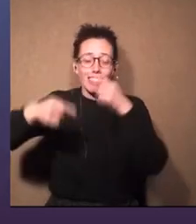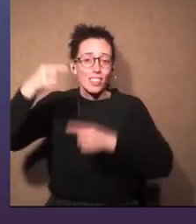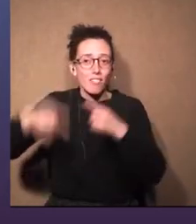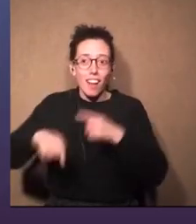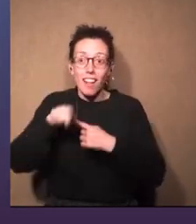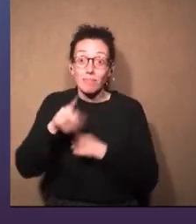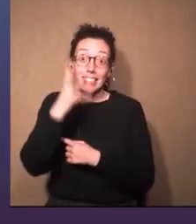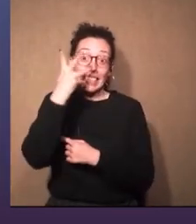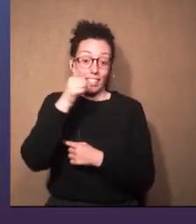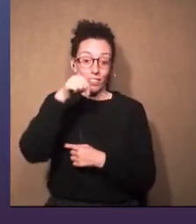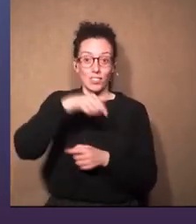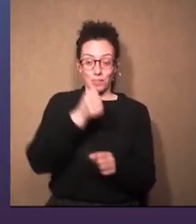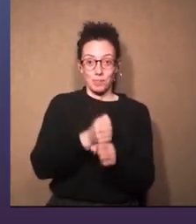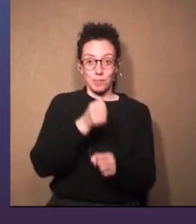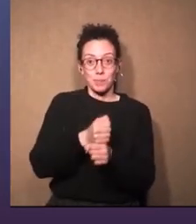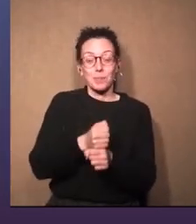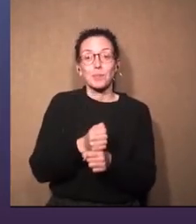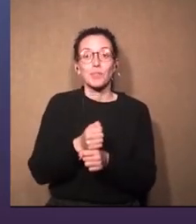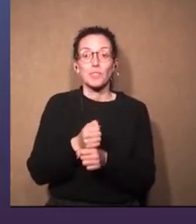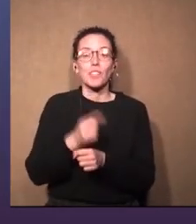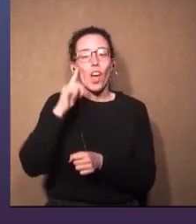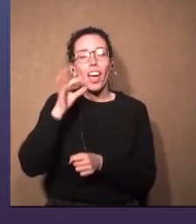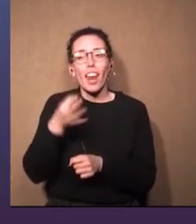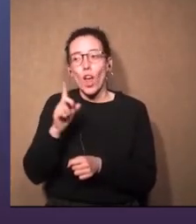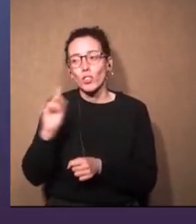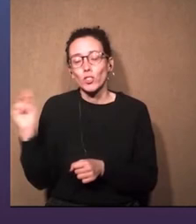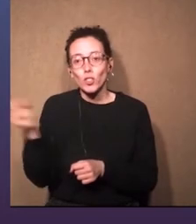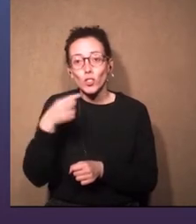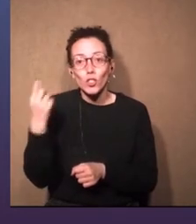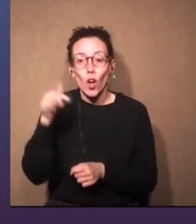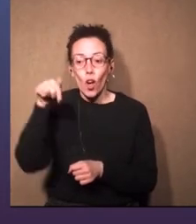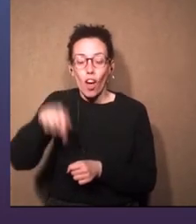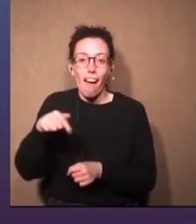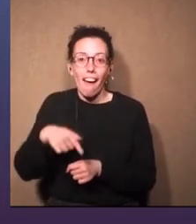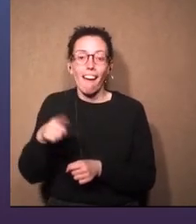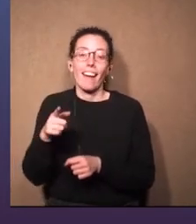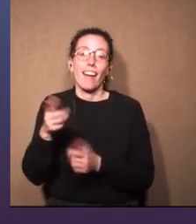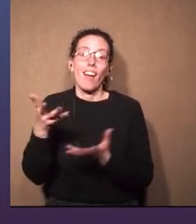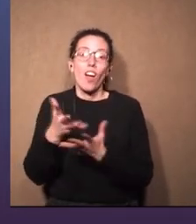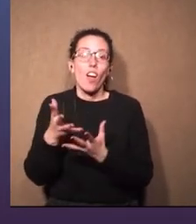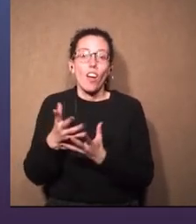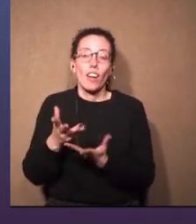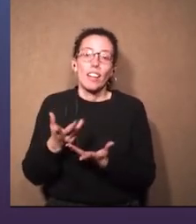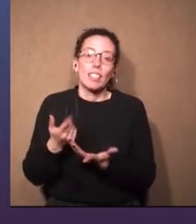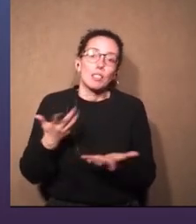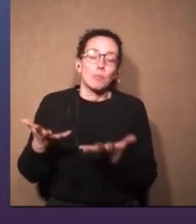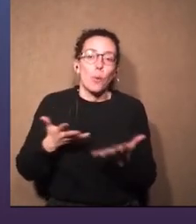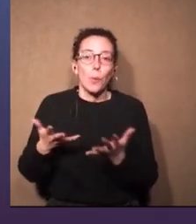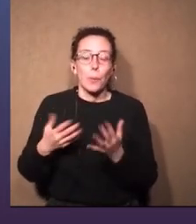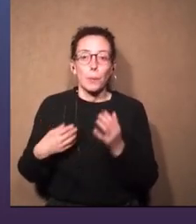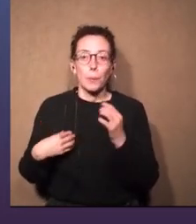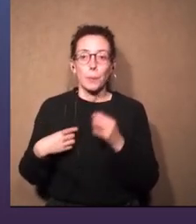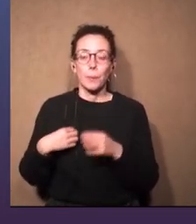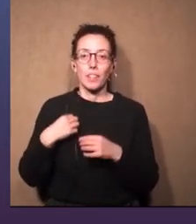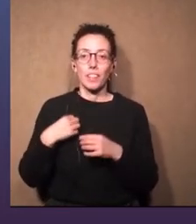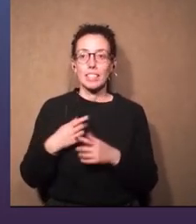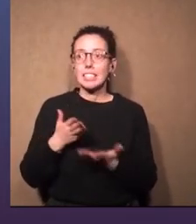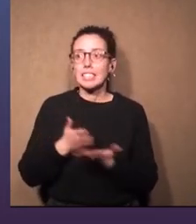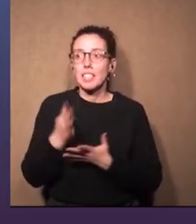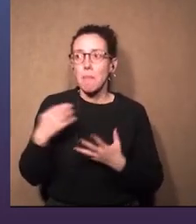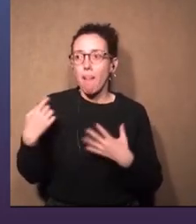eso es lo que tiene de lindo nuestro trabajo, creo que todos los que estamos acá en esta pantalla de alguna manera somos un poco como